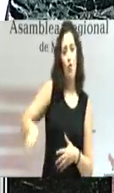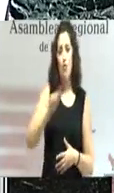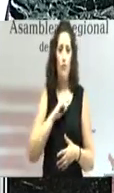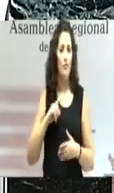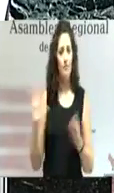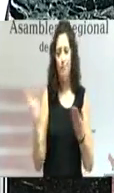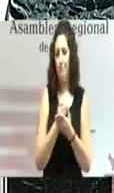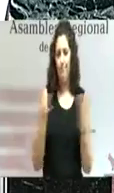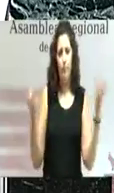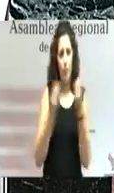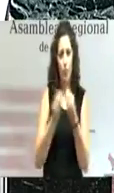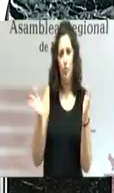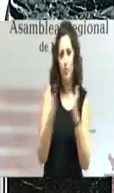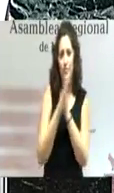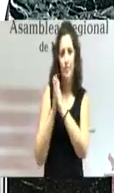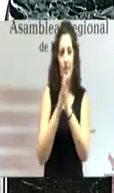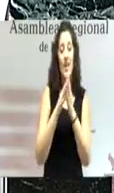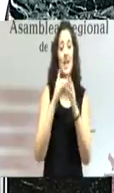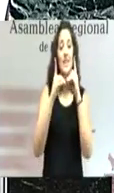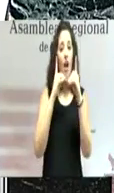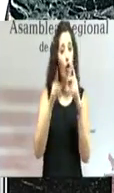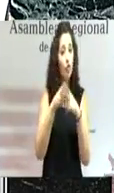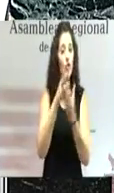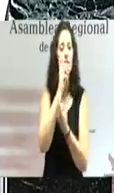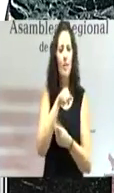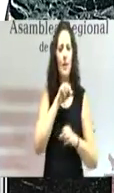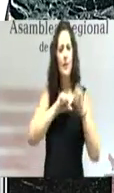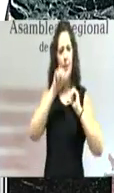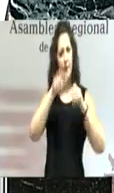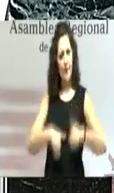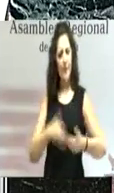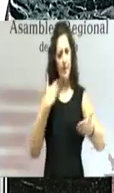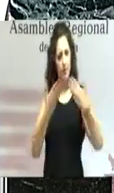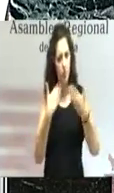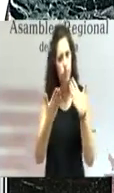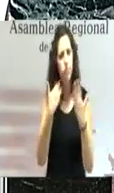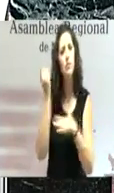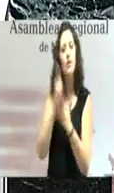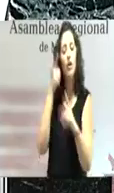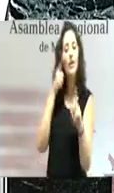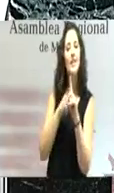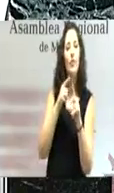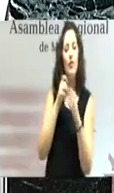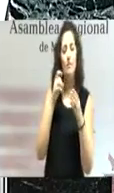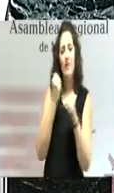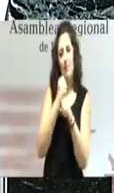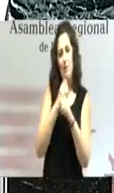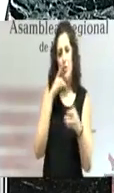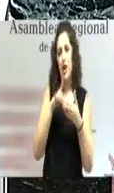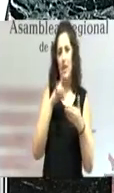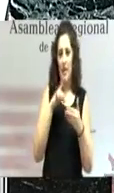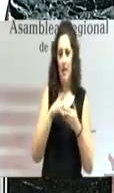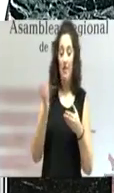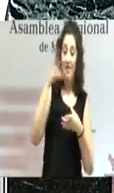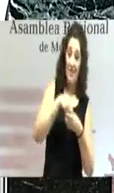sido capaces de retomar el diálogo social esencial para conseguir la estrategia para el empleo de calidad en la que han participado